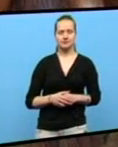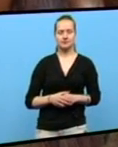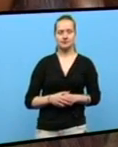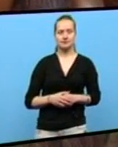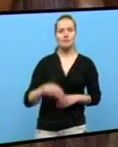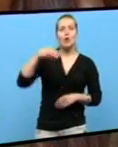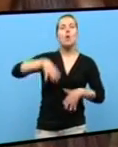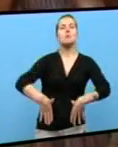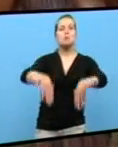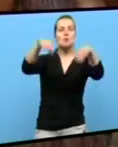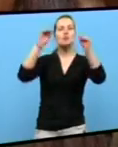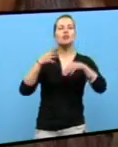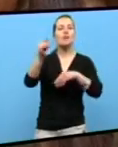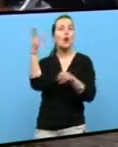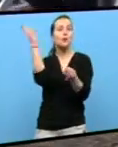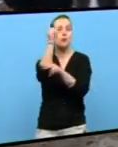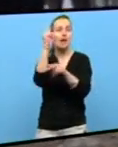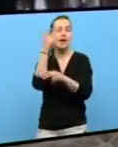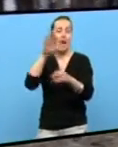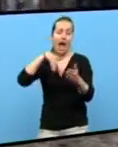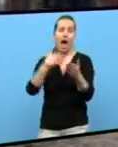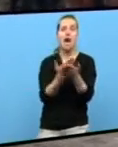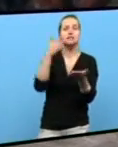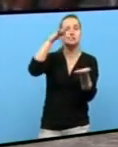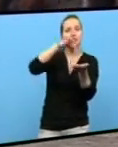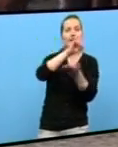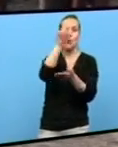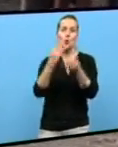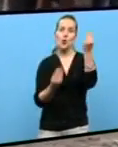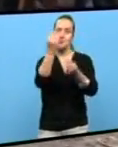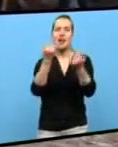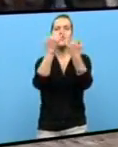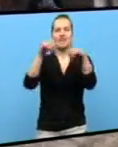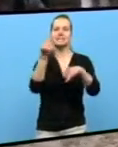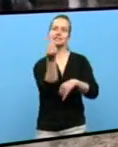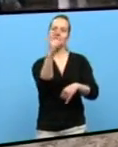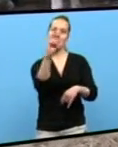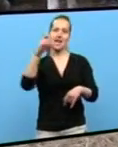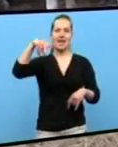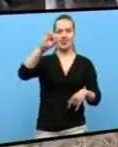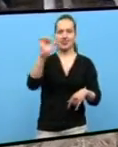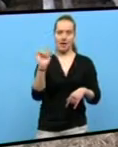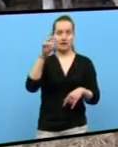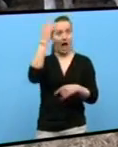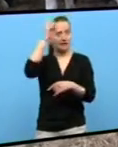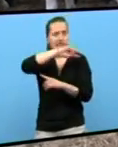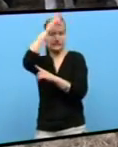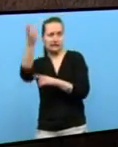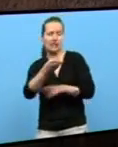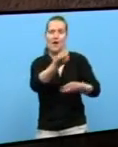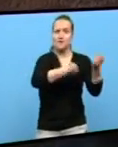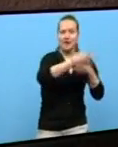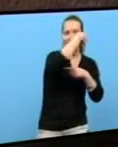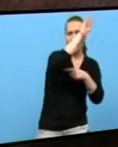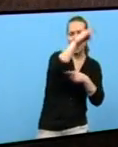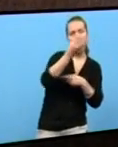En Mondoñe dotará lugar desde este Benresón de maio as feiras e festas das Quendas Contarán con actividades variadas, feira de gando, mercado